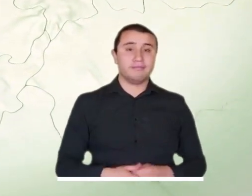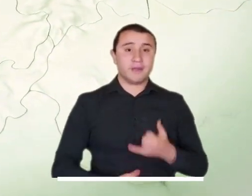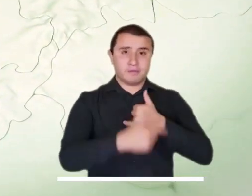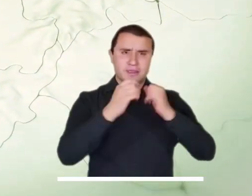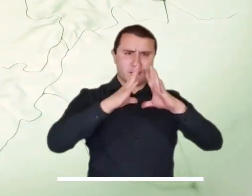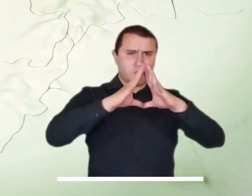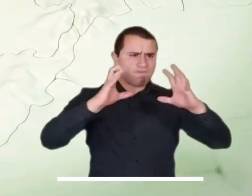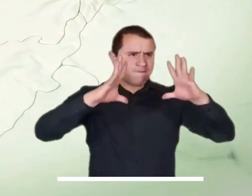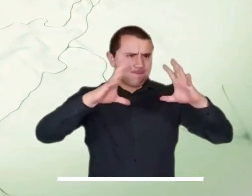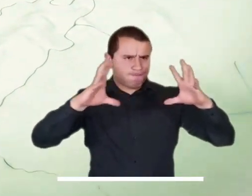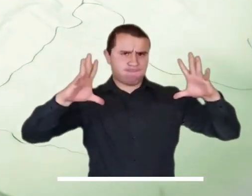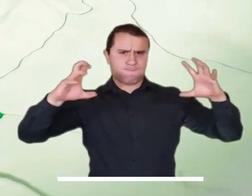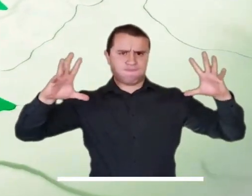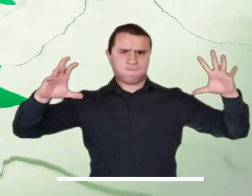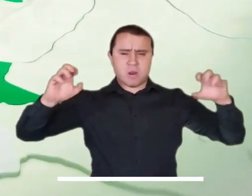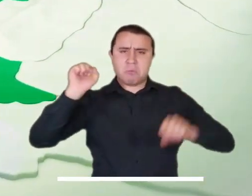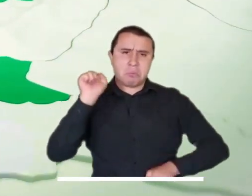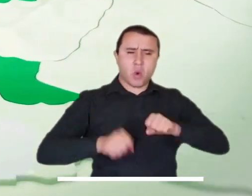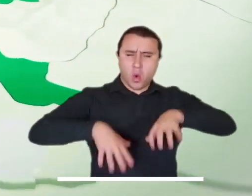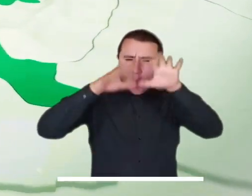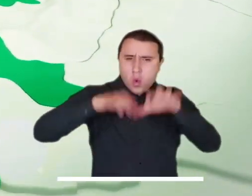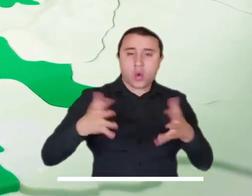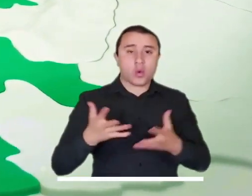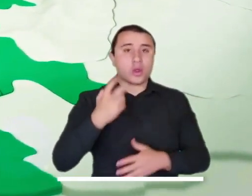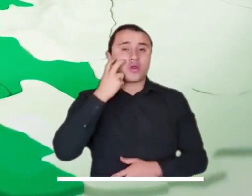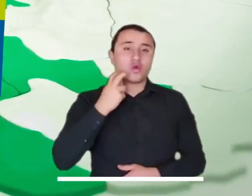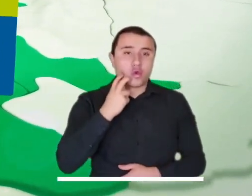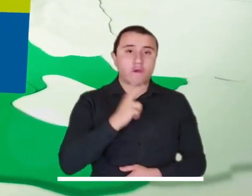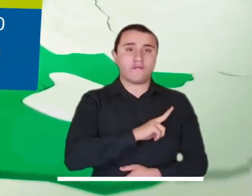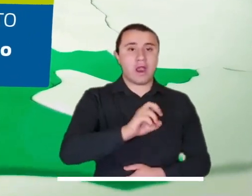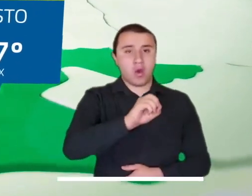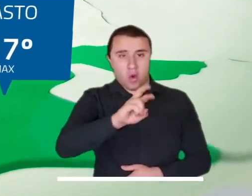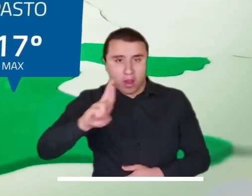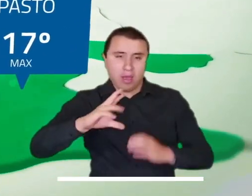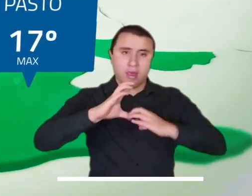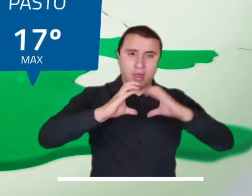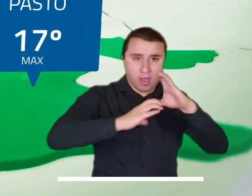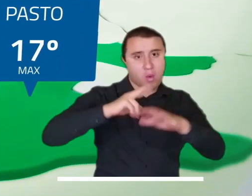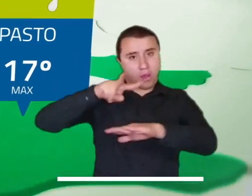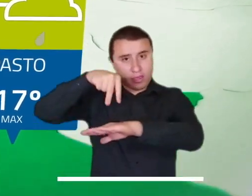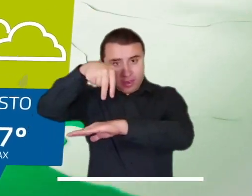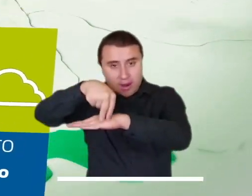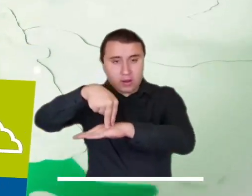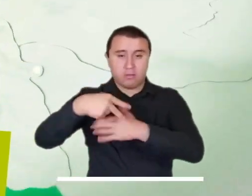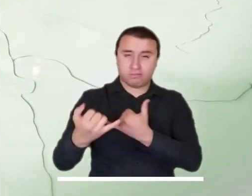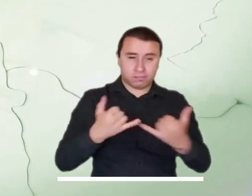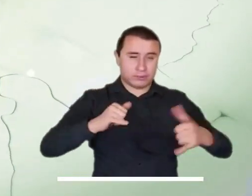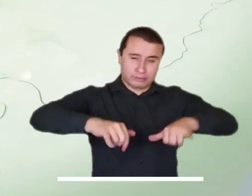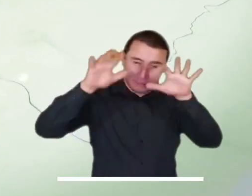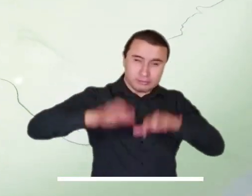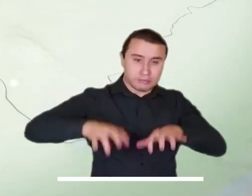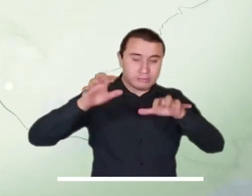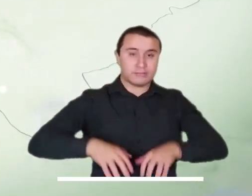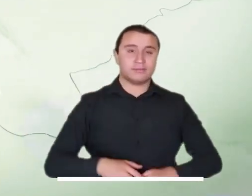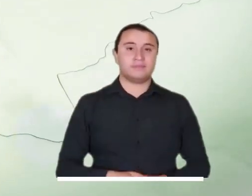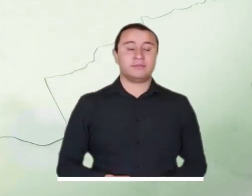La densa nubosidad prevista en el Pacífico podría provocar lluvias en Chocó, Oriente de Valle del Cauca, Cauca y Nariño.